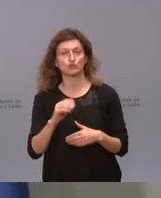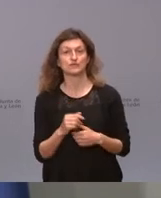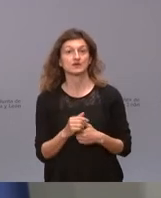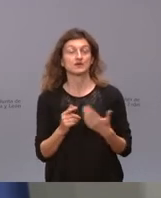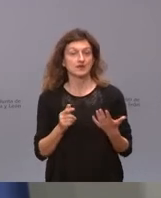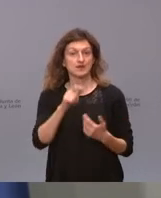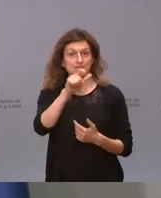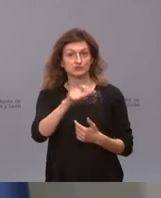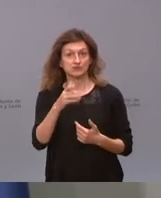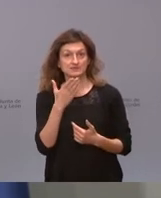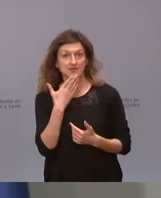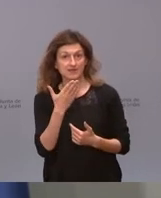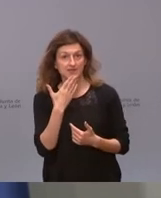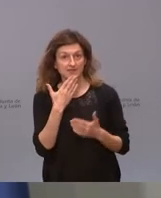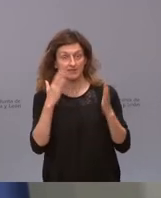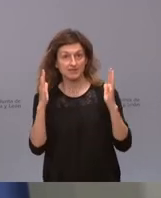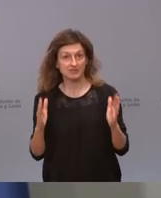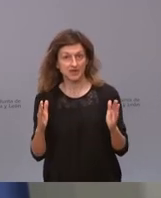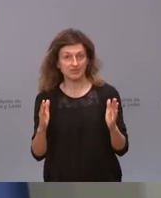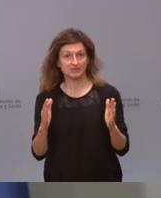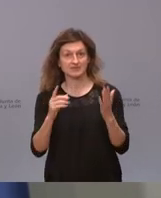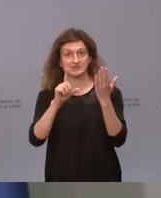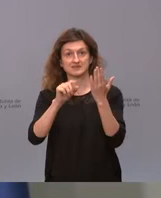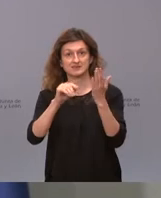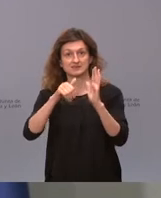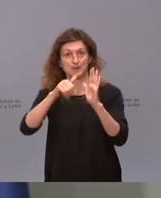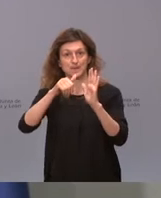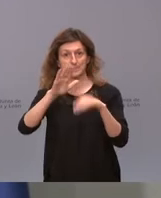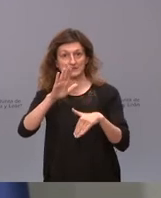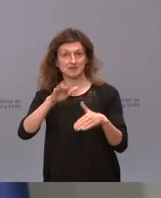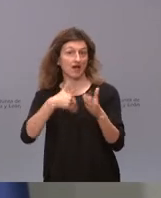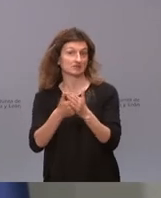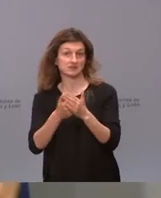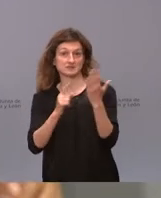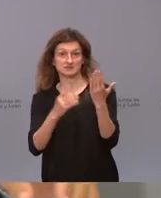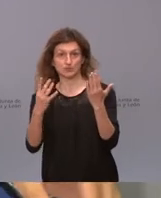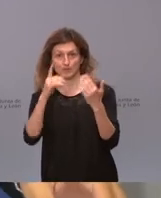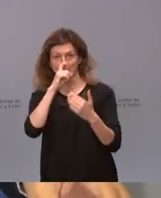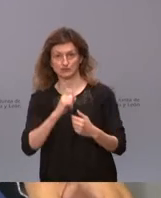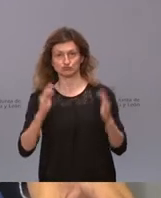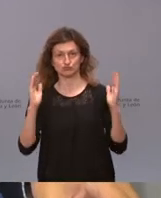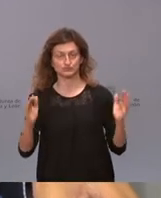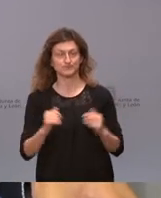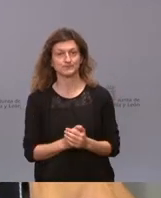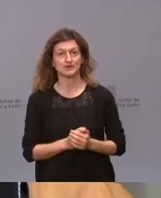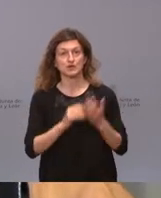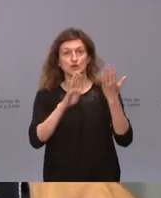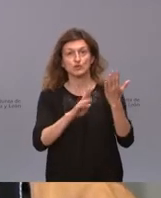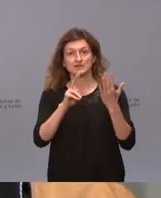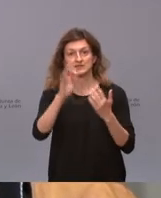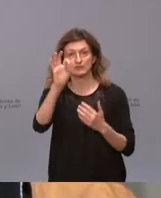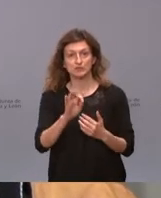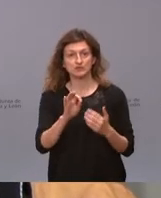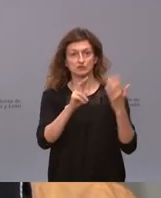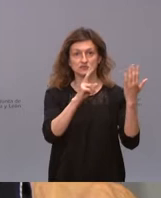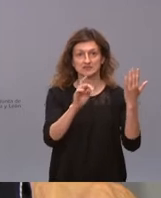% de los mayores de 60, de la edad de 60 a 69, 97% de 70 a